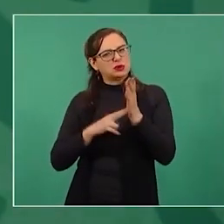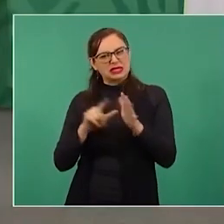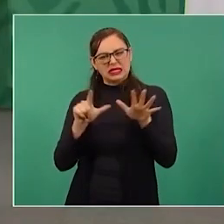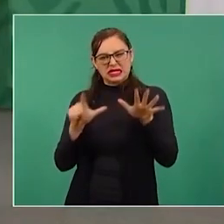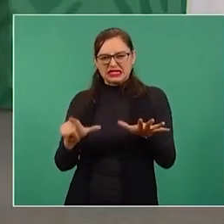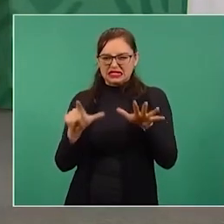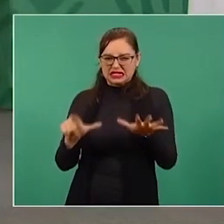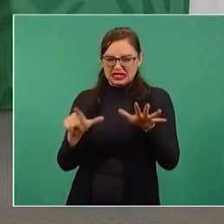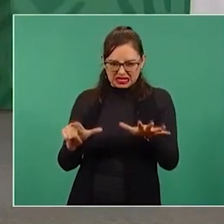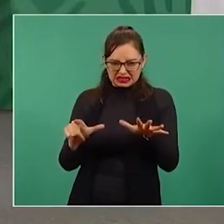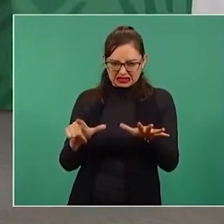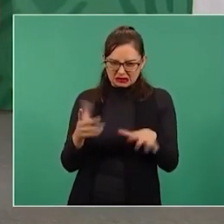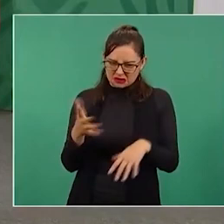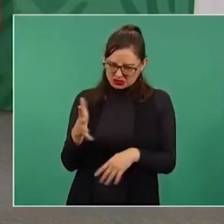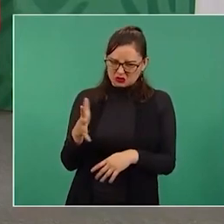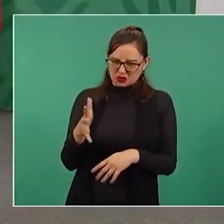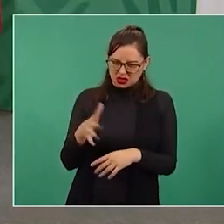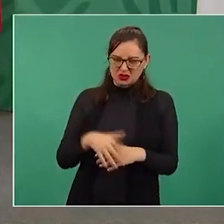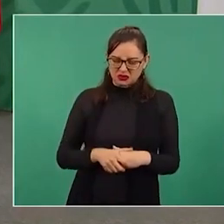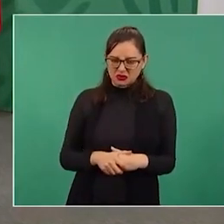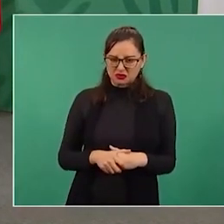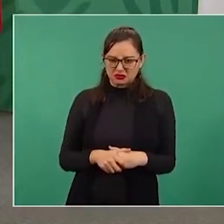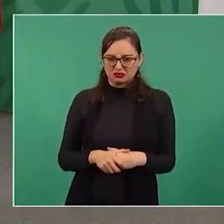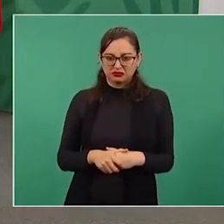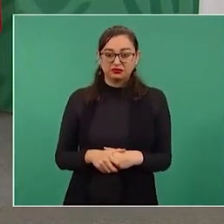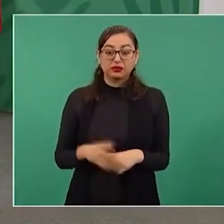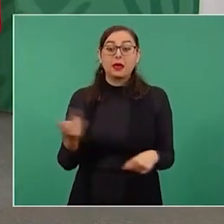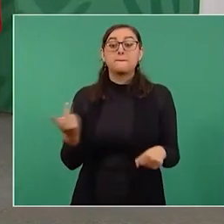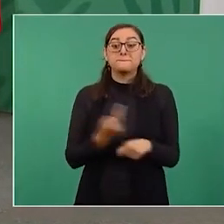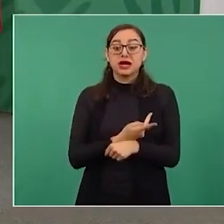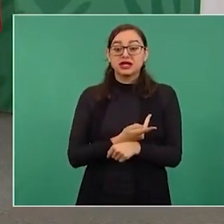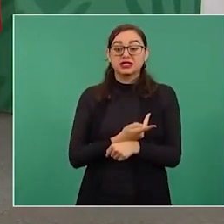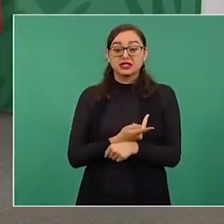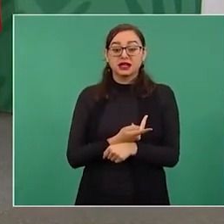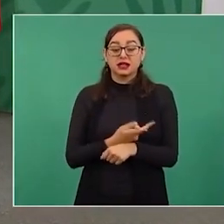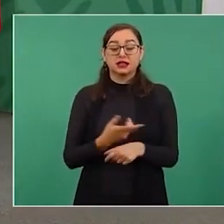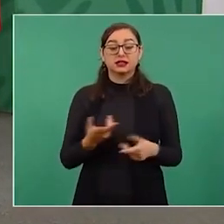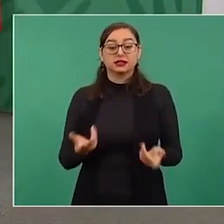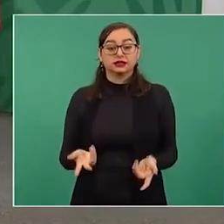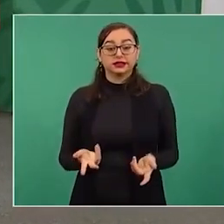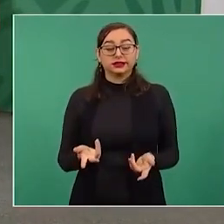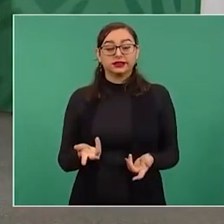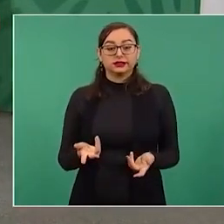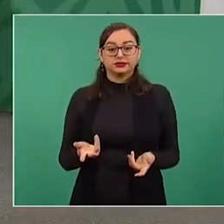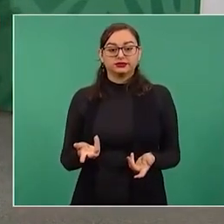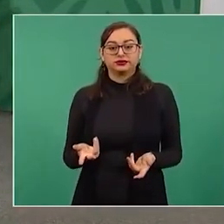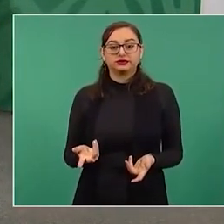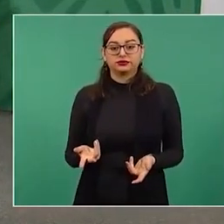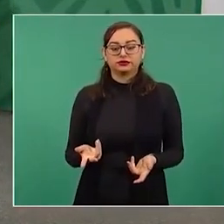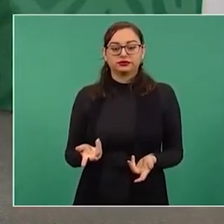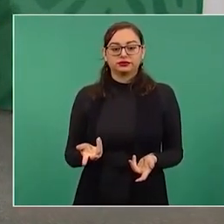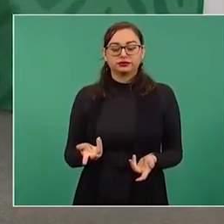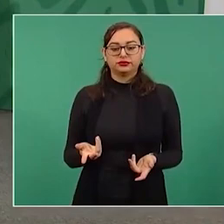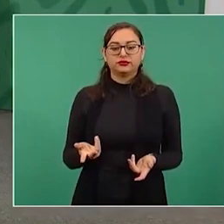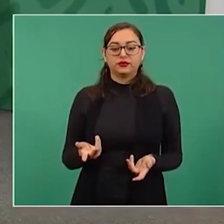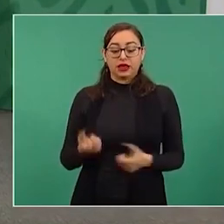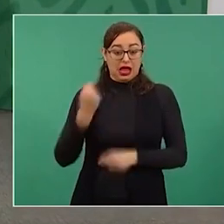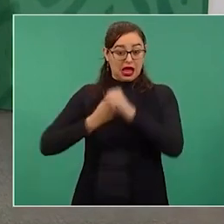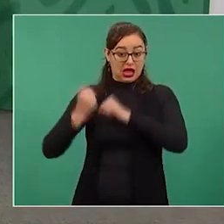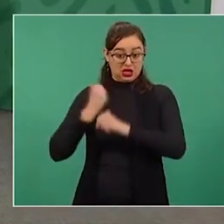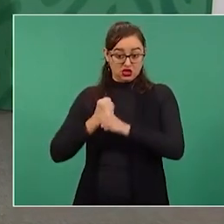que nosotros decidimos cooperar, ayudar